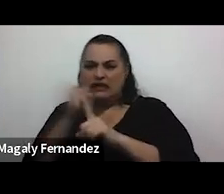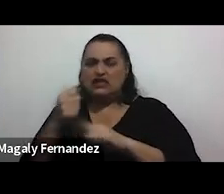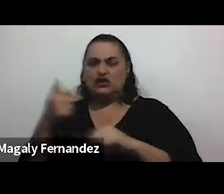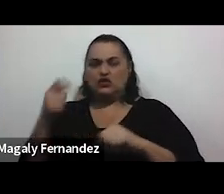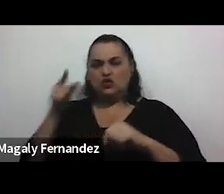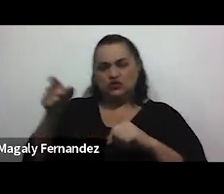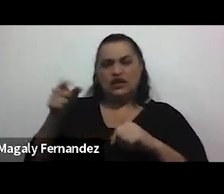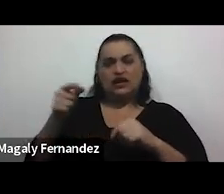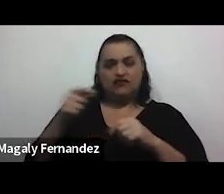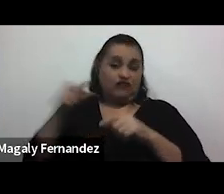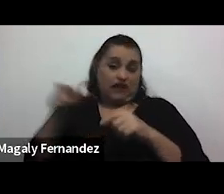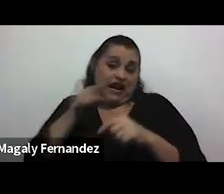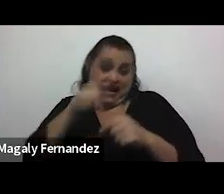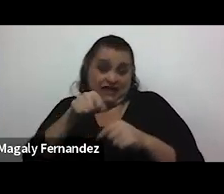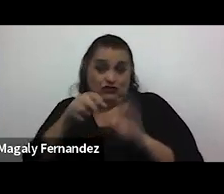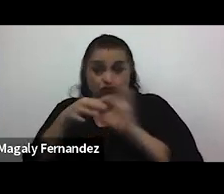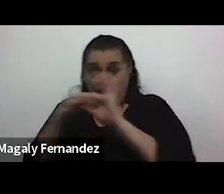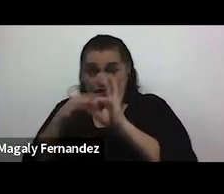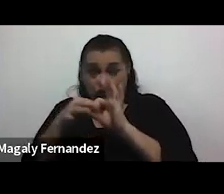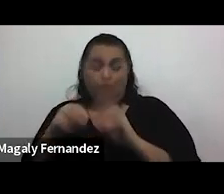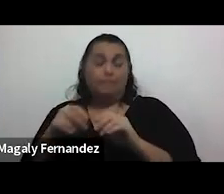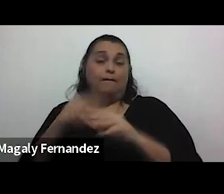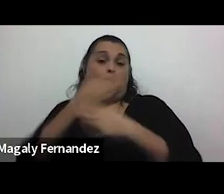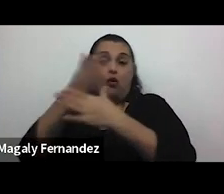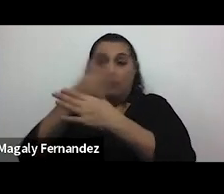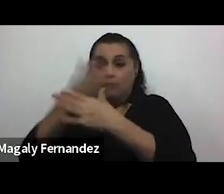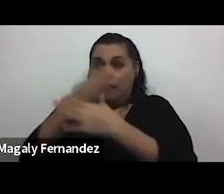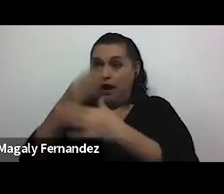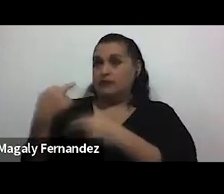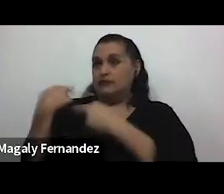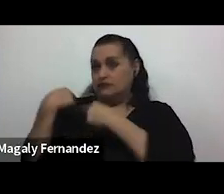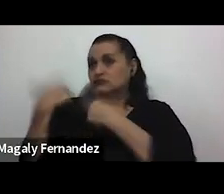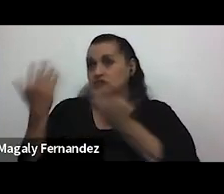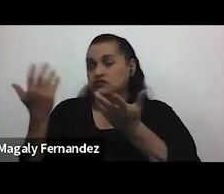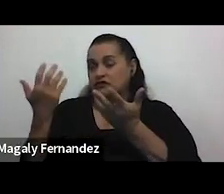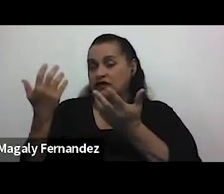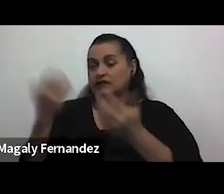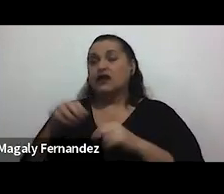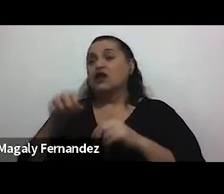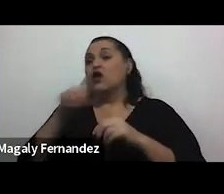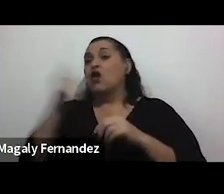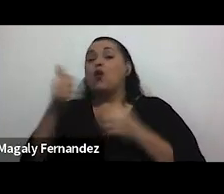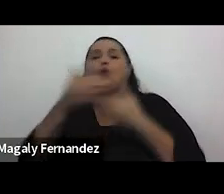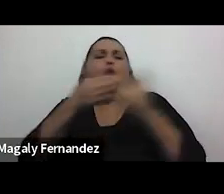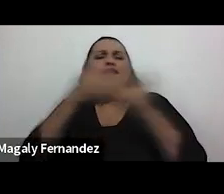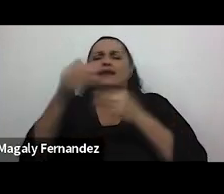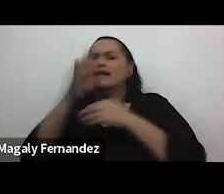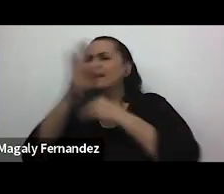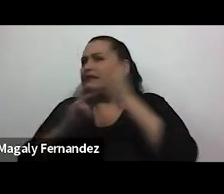responsabilidad compartida en esa situación luego hay una manifestación de cualquier tipo de violencia y acá